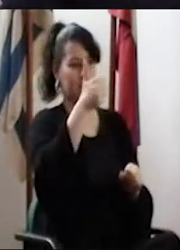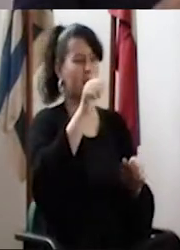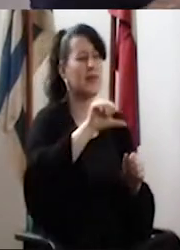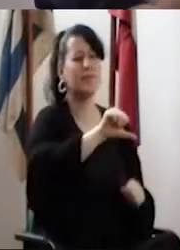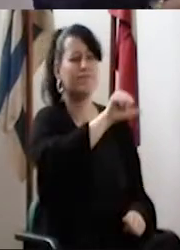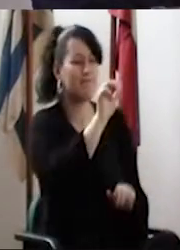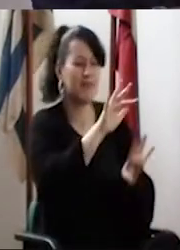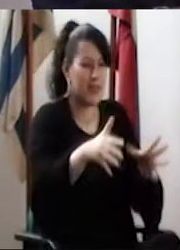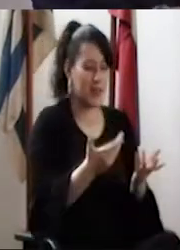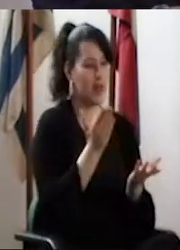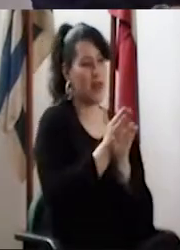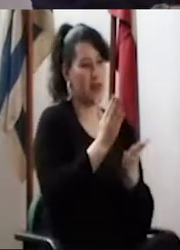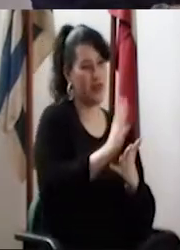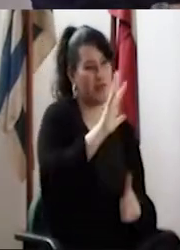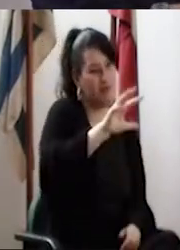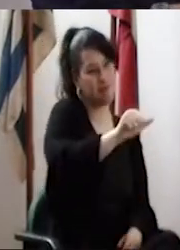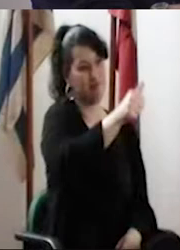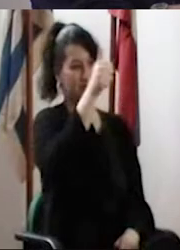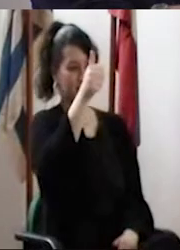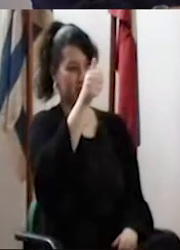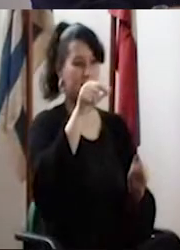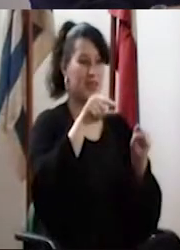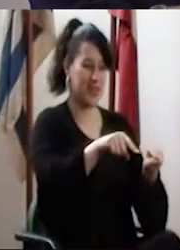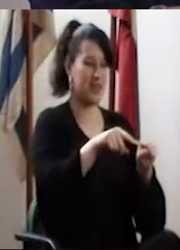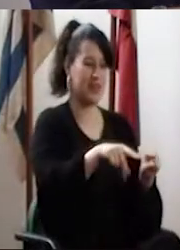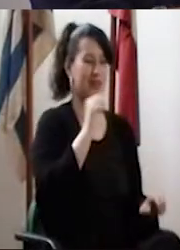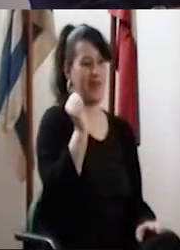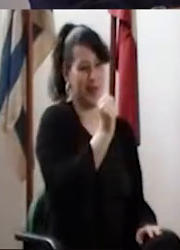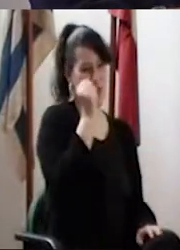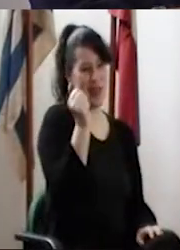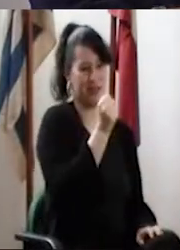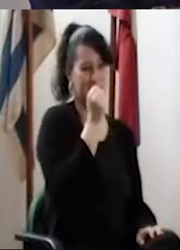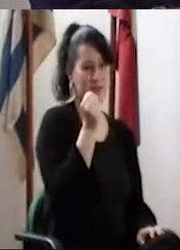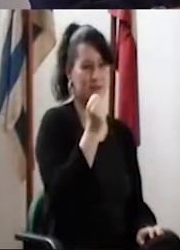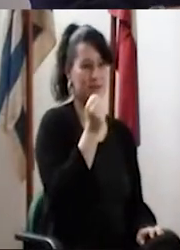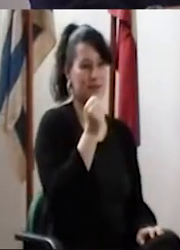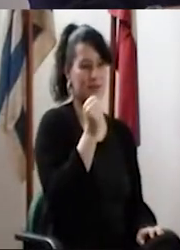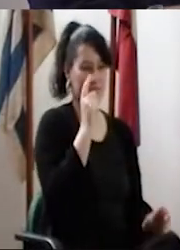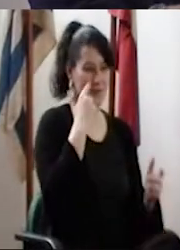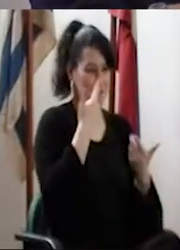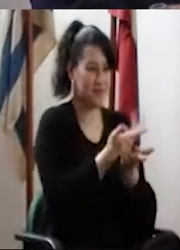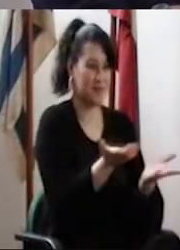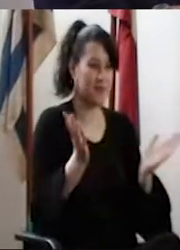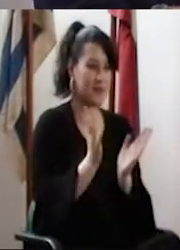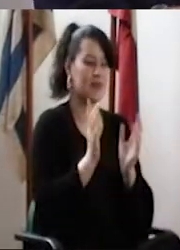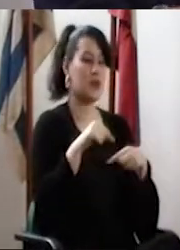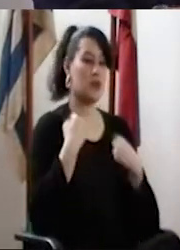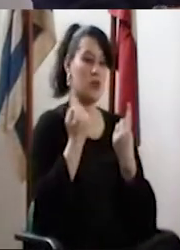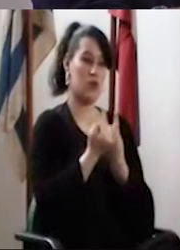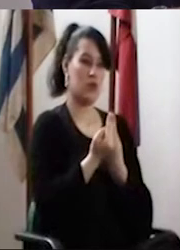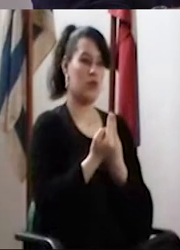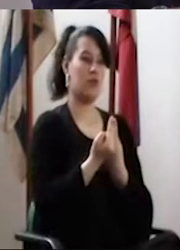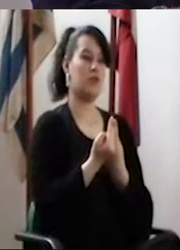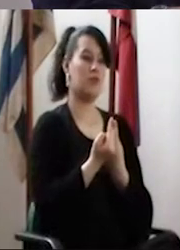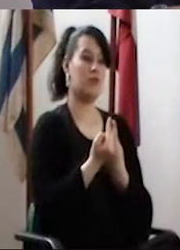Ganamos en un montón de derechos. Eso creo que es un aspecto importante de resaltar.